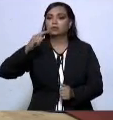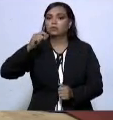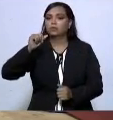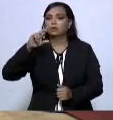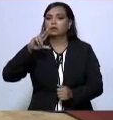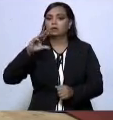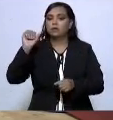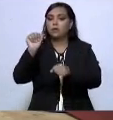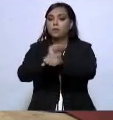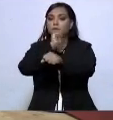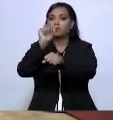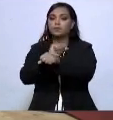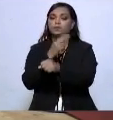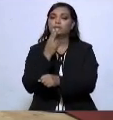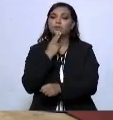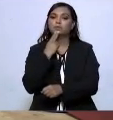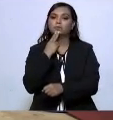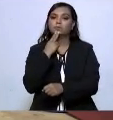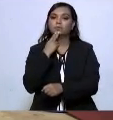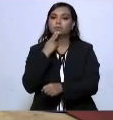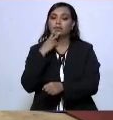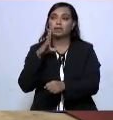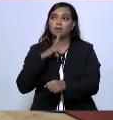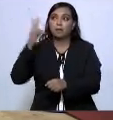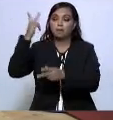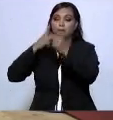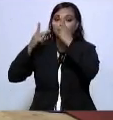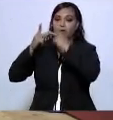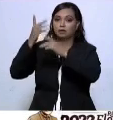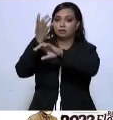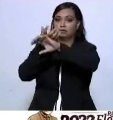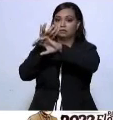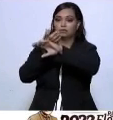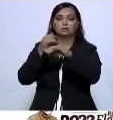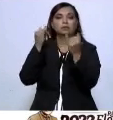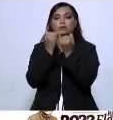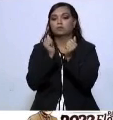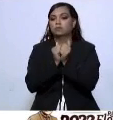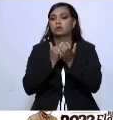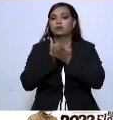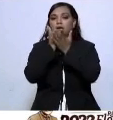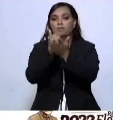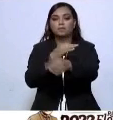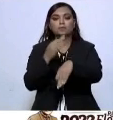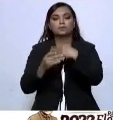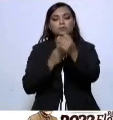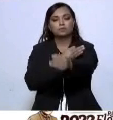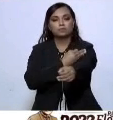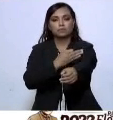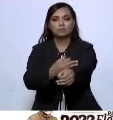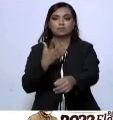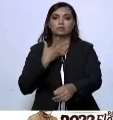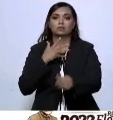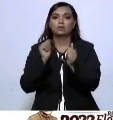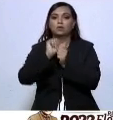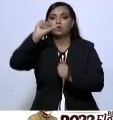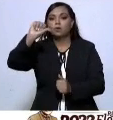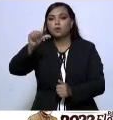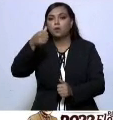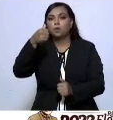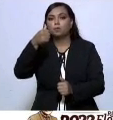de vehículos usados de procedencia extranjera. En apoyo a las familias, se cuenta con 11